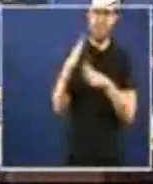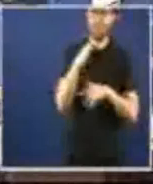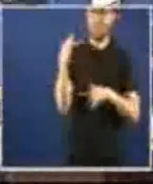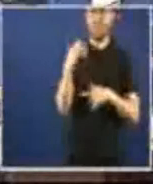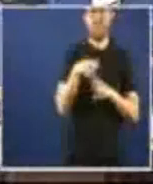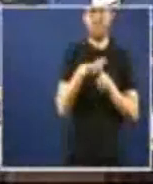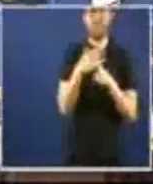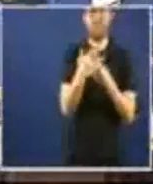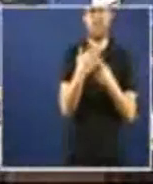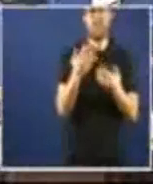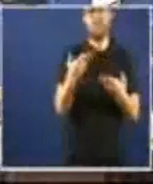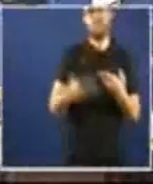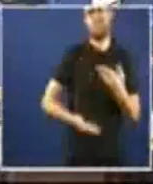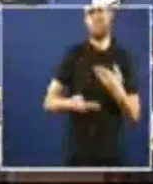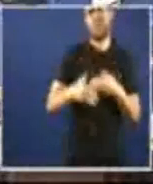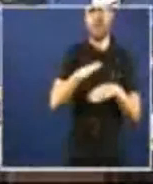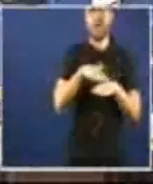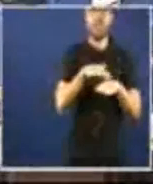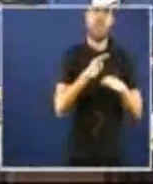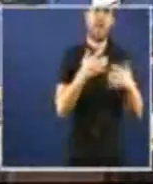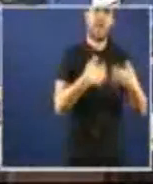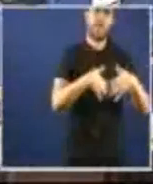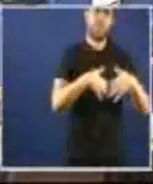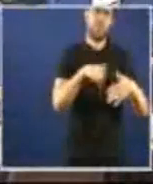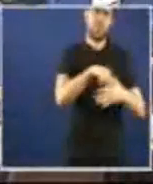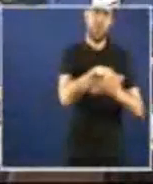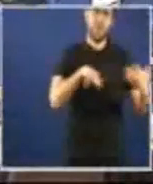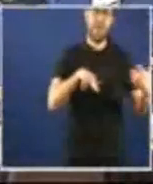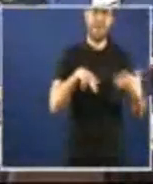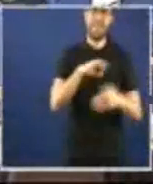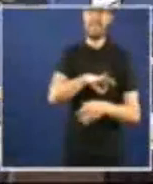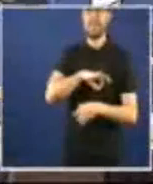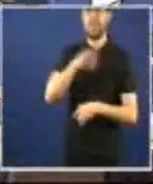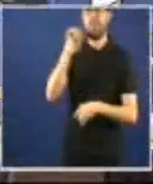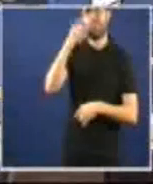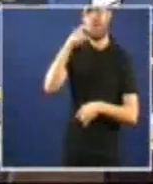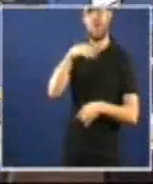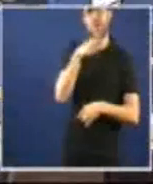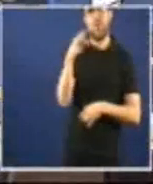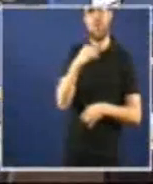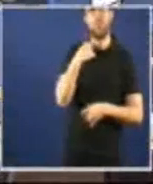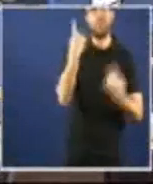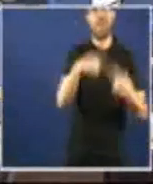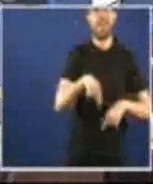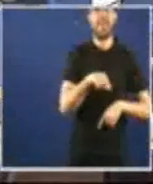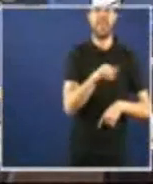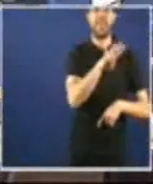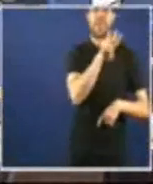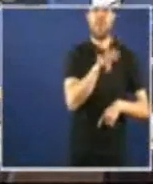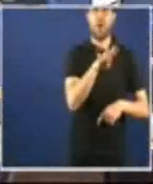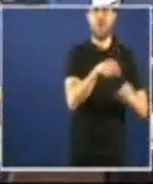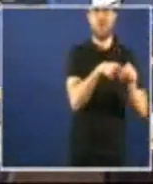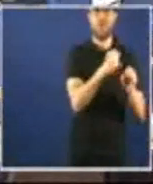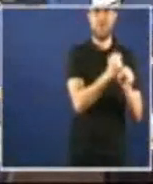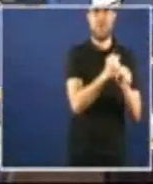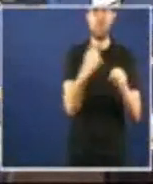toda a economía moderna o industrial co señor con o que un sector industrial que